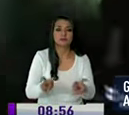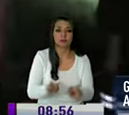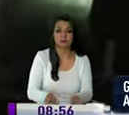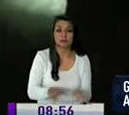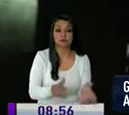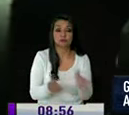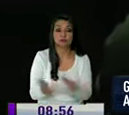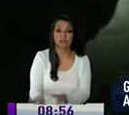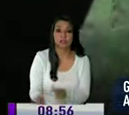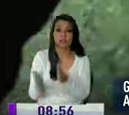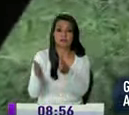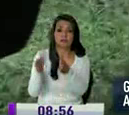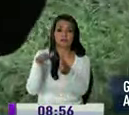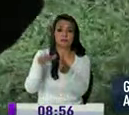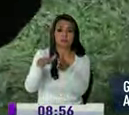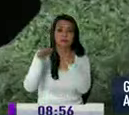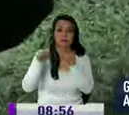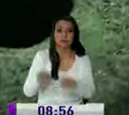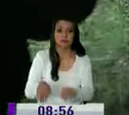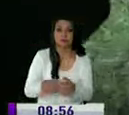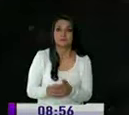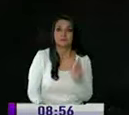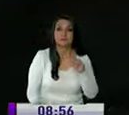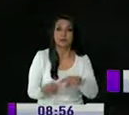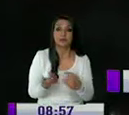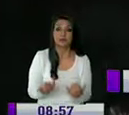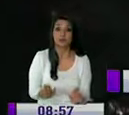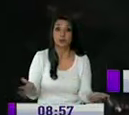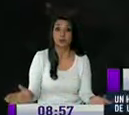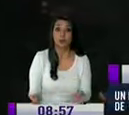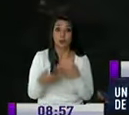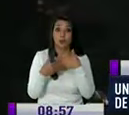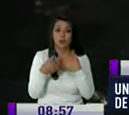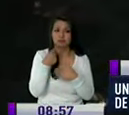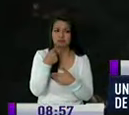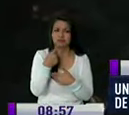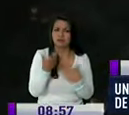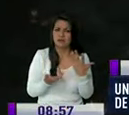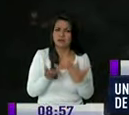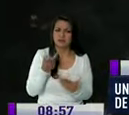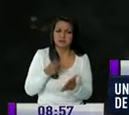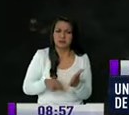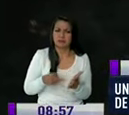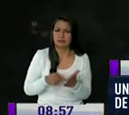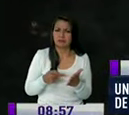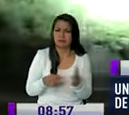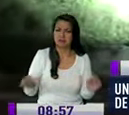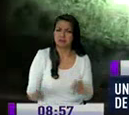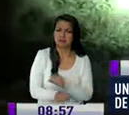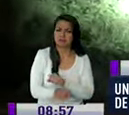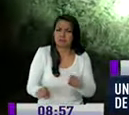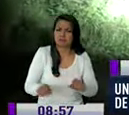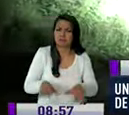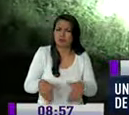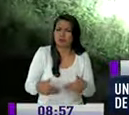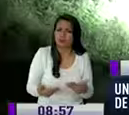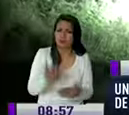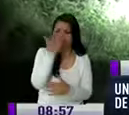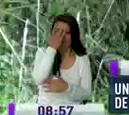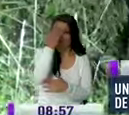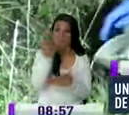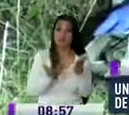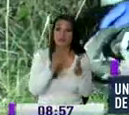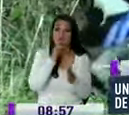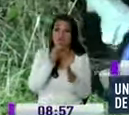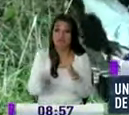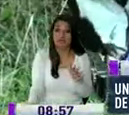cadáver hasta el cierre de esta edición no se sabía ciencia cierta que fue lo que produjo tal explosión se presume una bomba